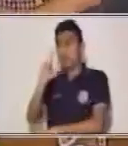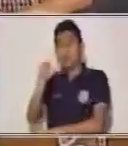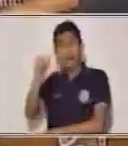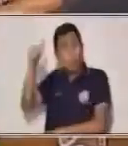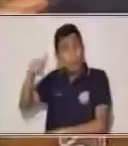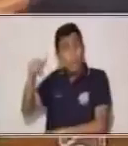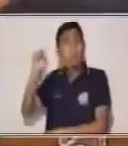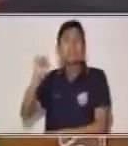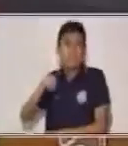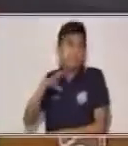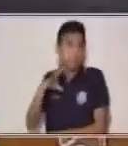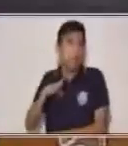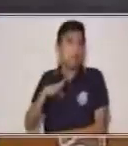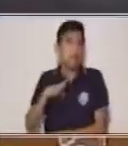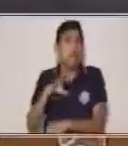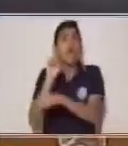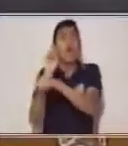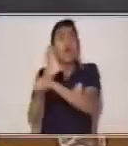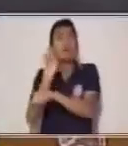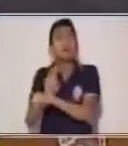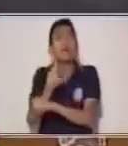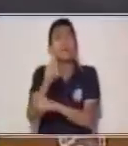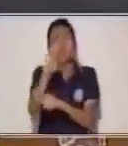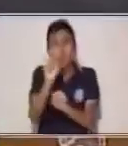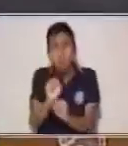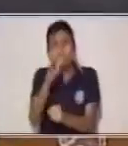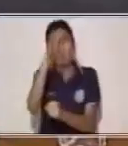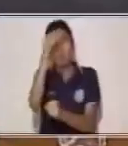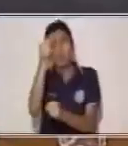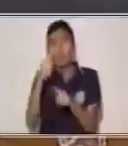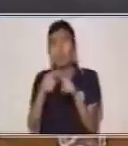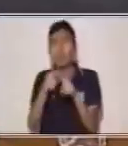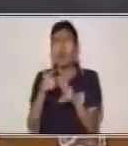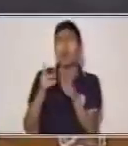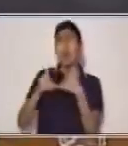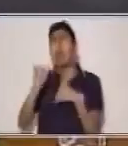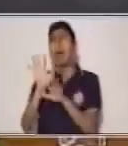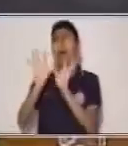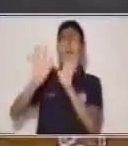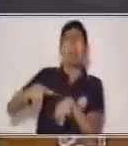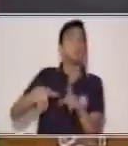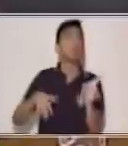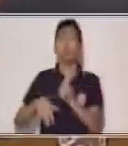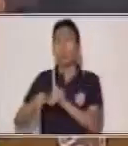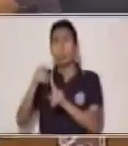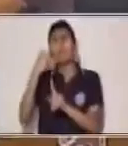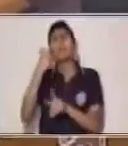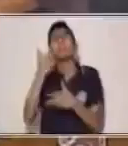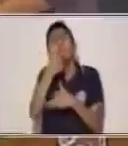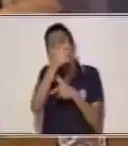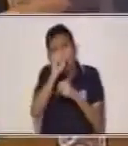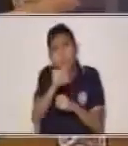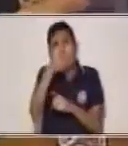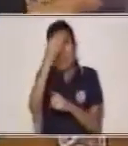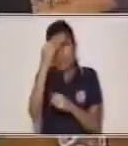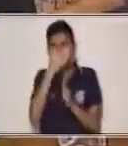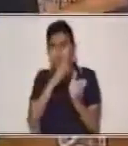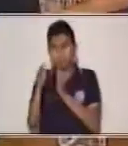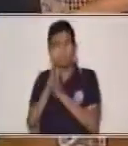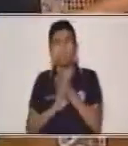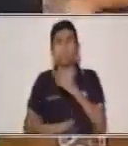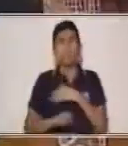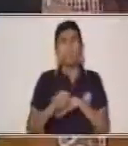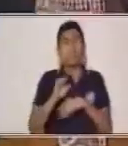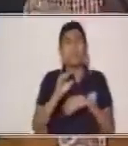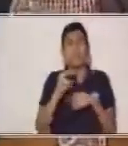la moraleja. Y la moraleja, pues es una enseñanza